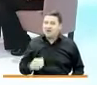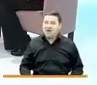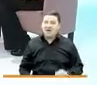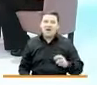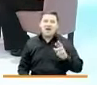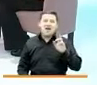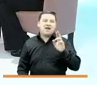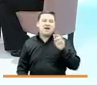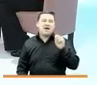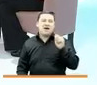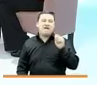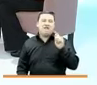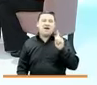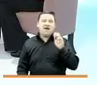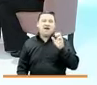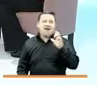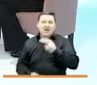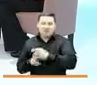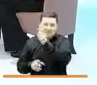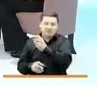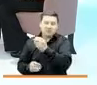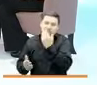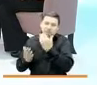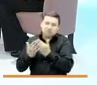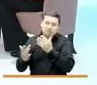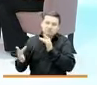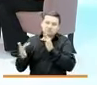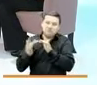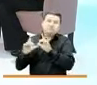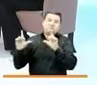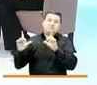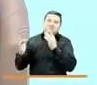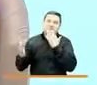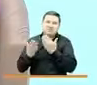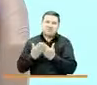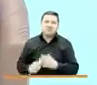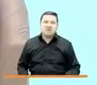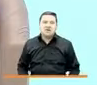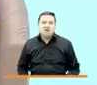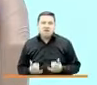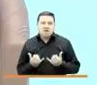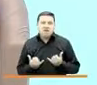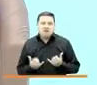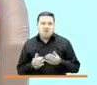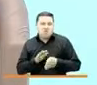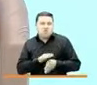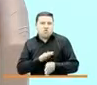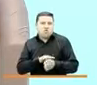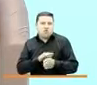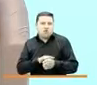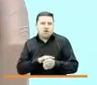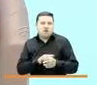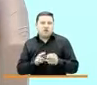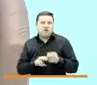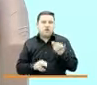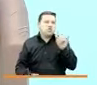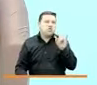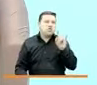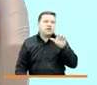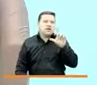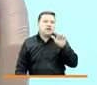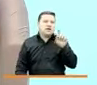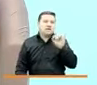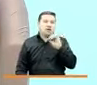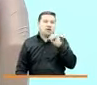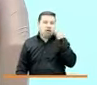por conectarse con nosotros a esta hora, en esta rendición de cuentas. Vamos a continuar con Yulisa Rodríguez. Ella